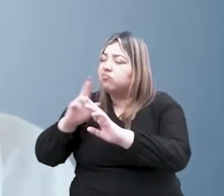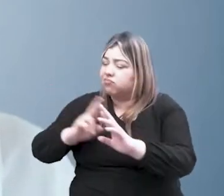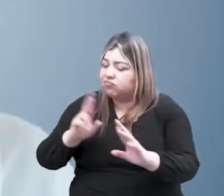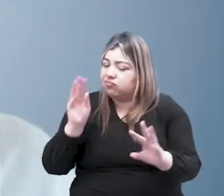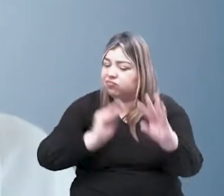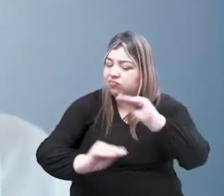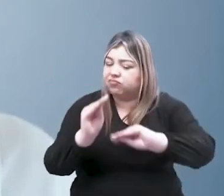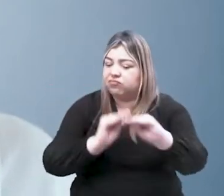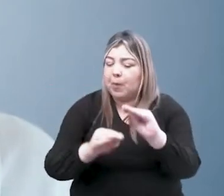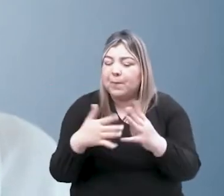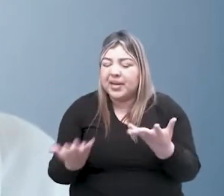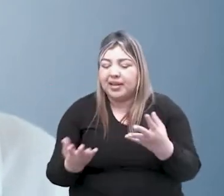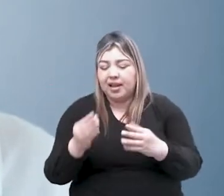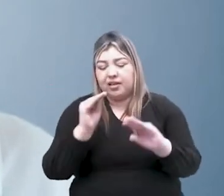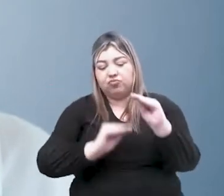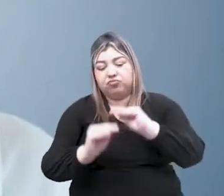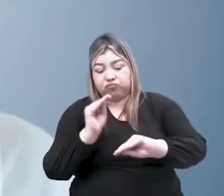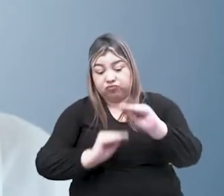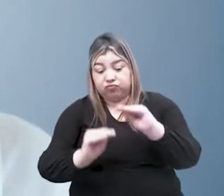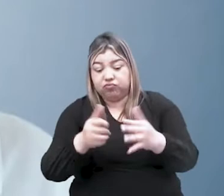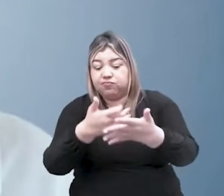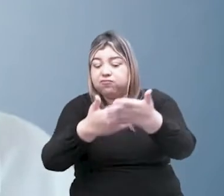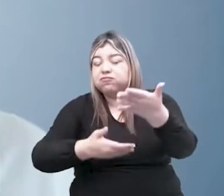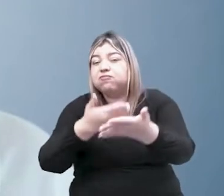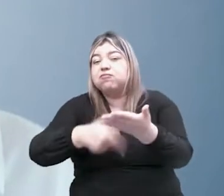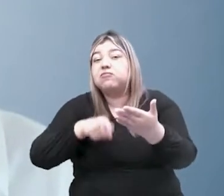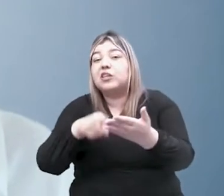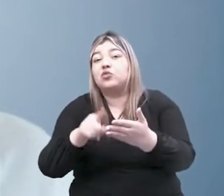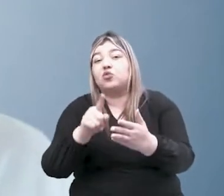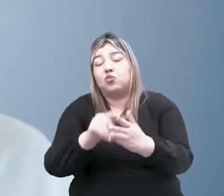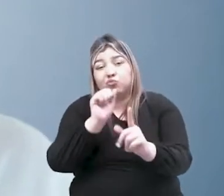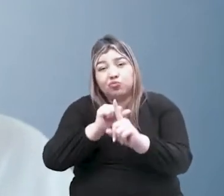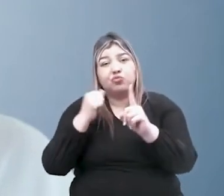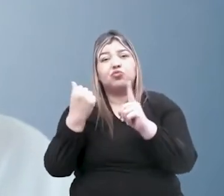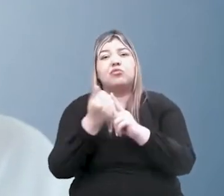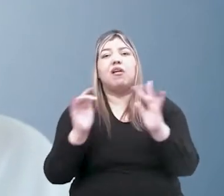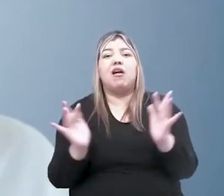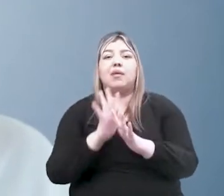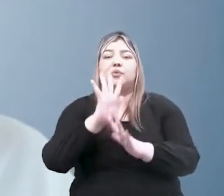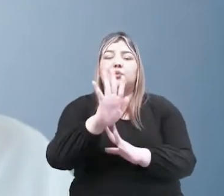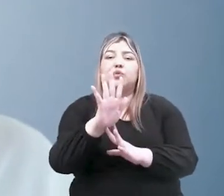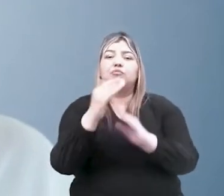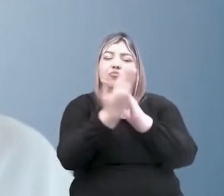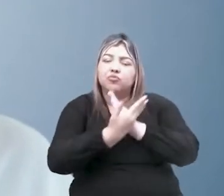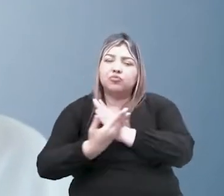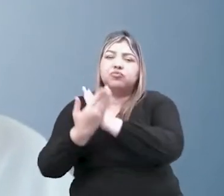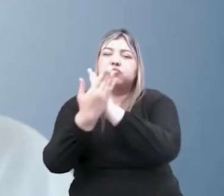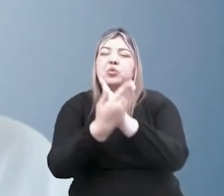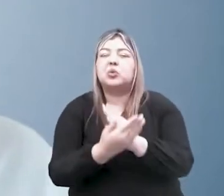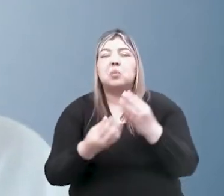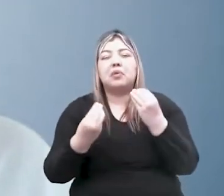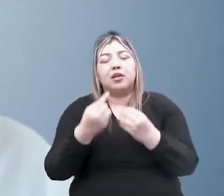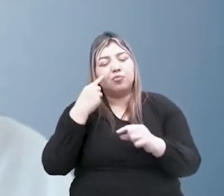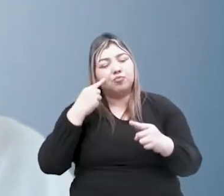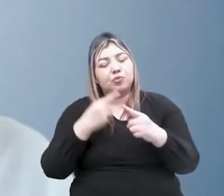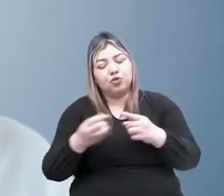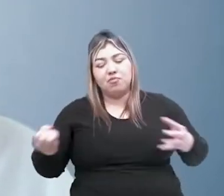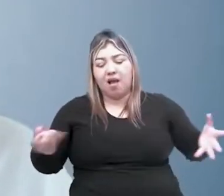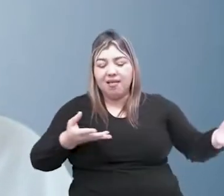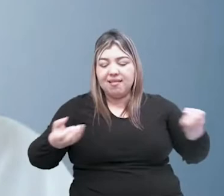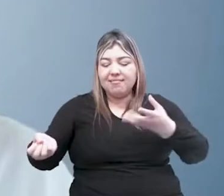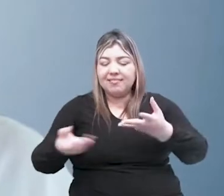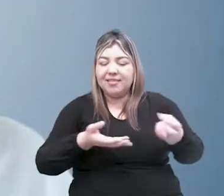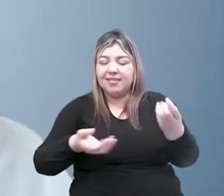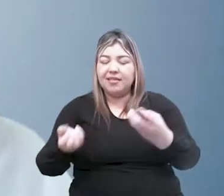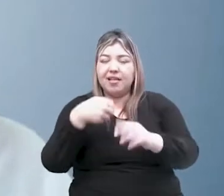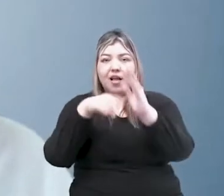contrato social para la educación que nos ayude a construir un futuro pacífico, justo y sostenible